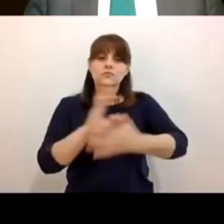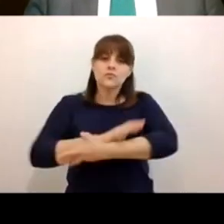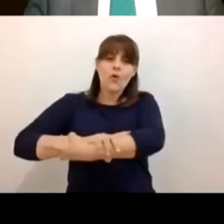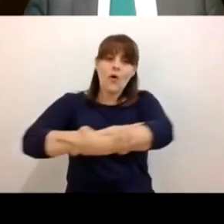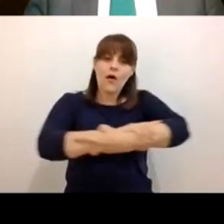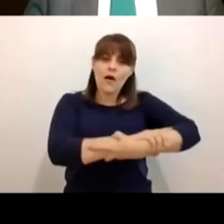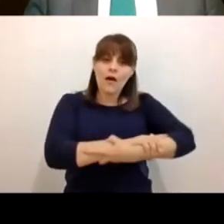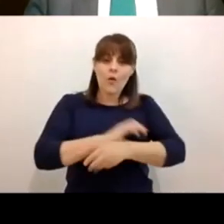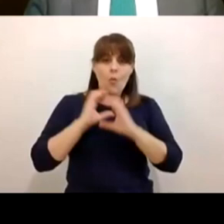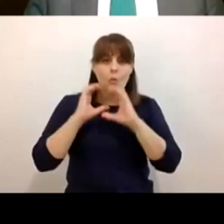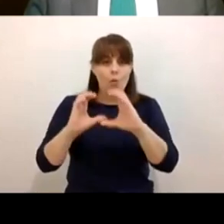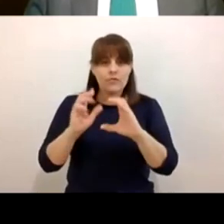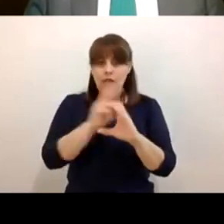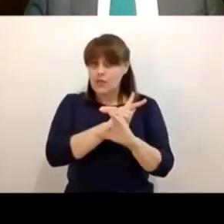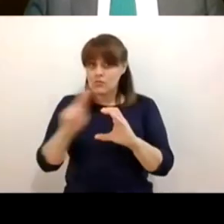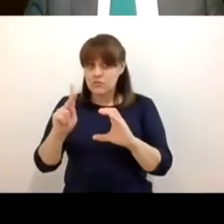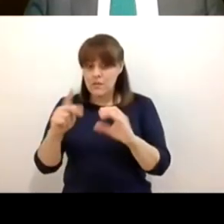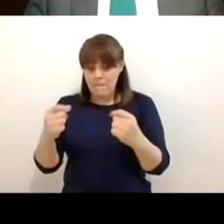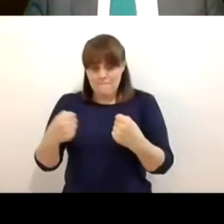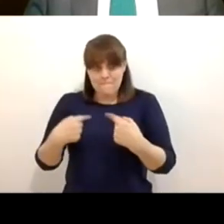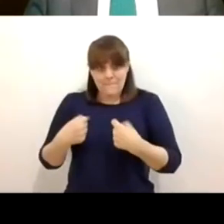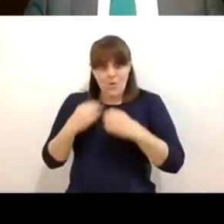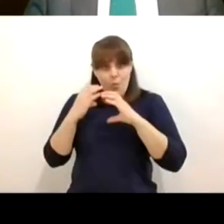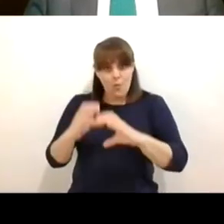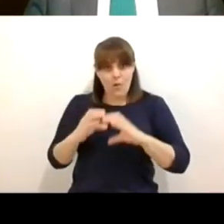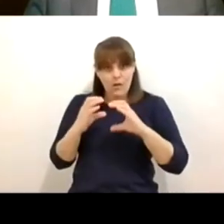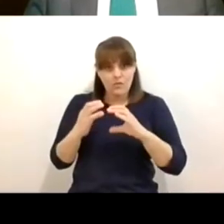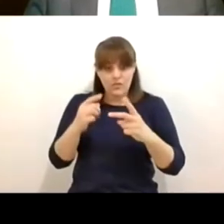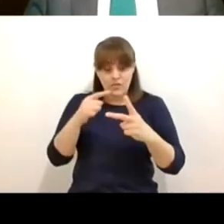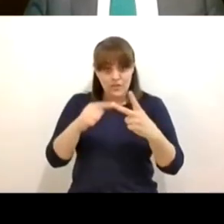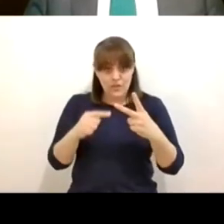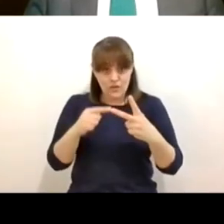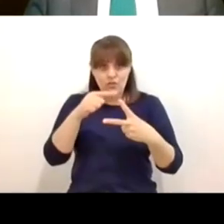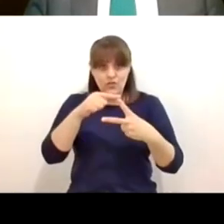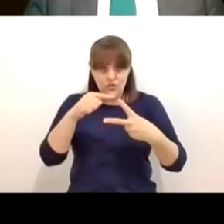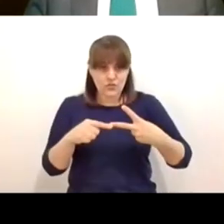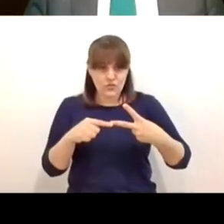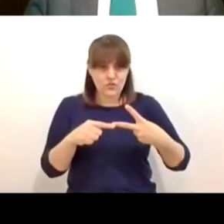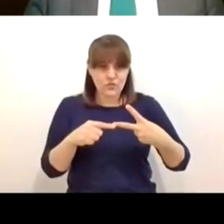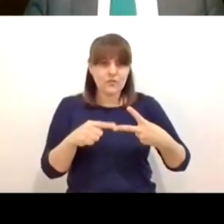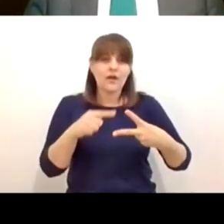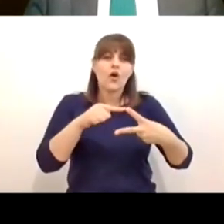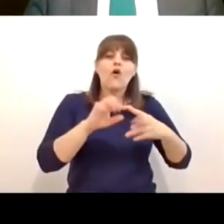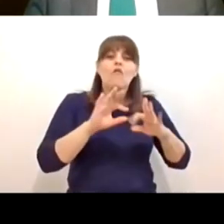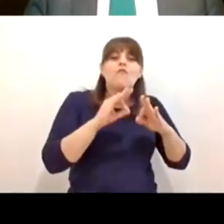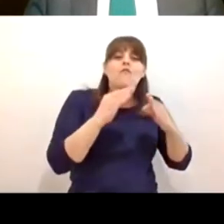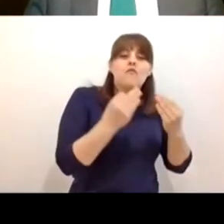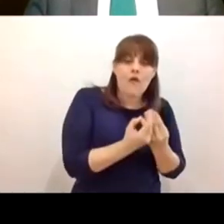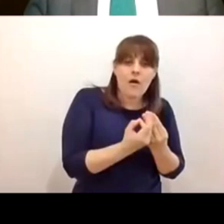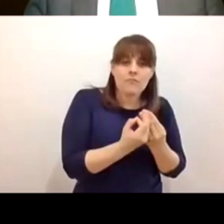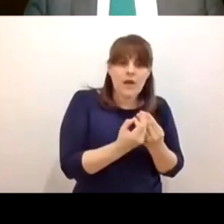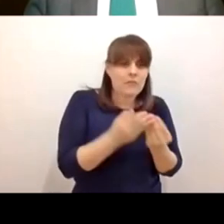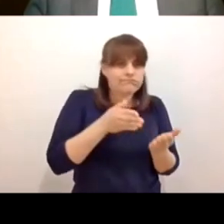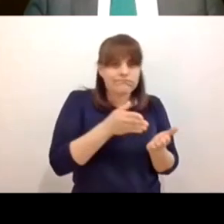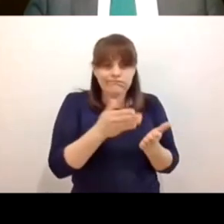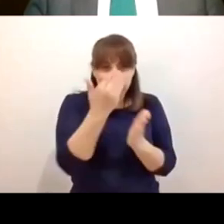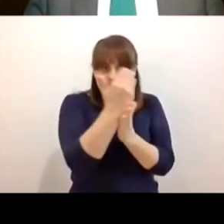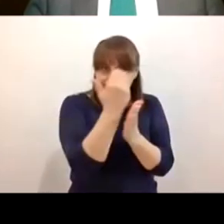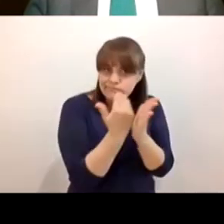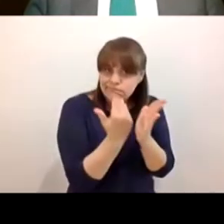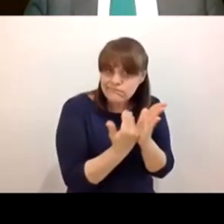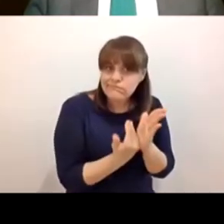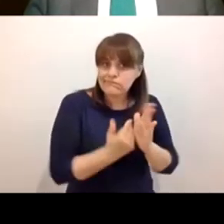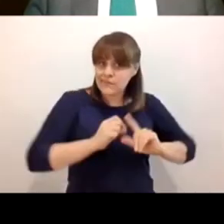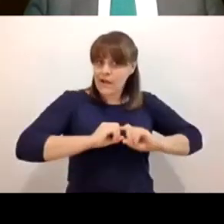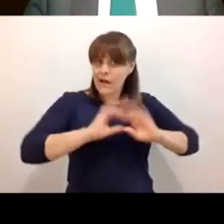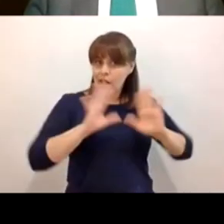autocuidado entonces a partir de estos dos elementos el instrumental que es una ruta muy contundente muy clara que está perfectamente